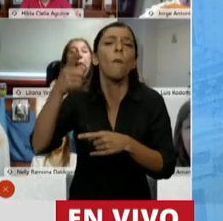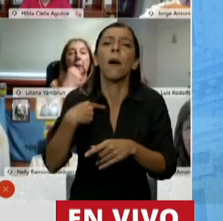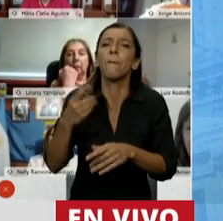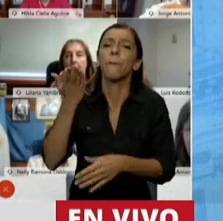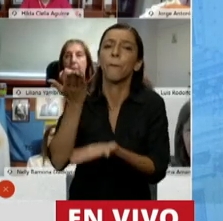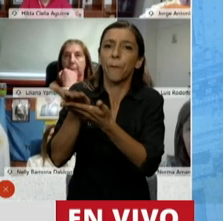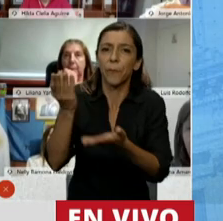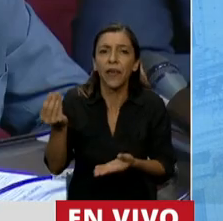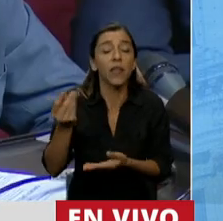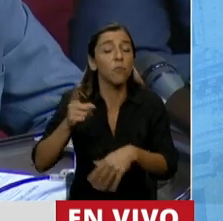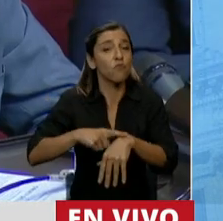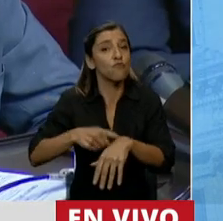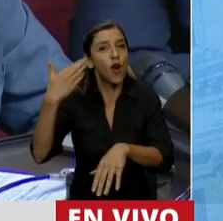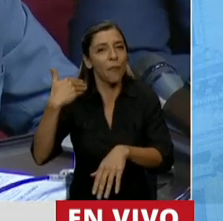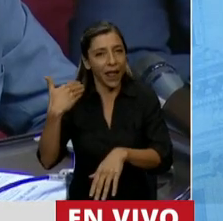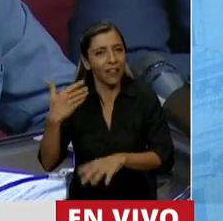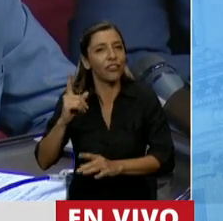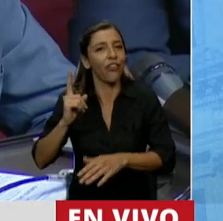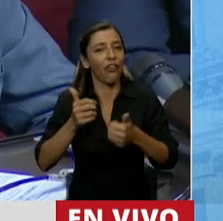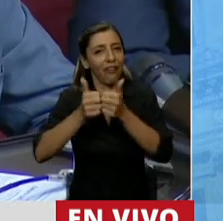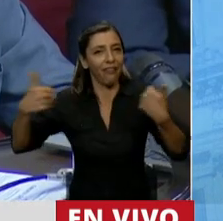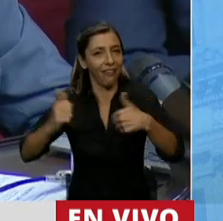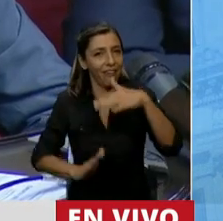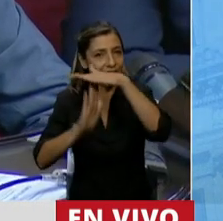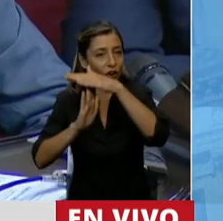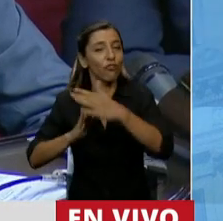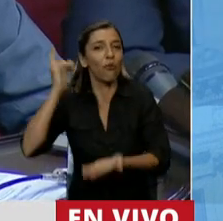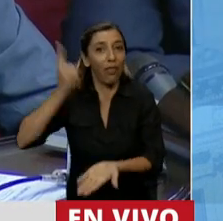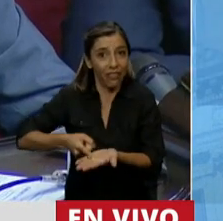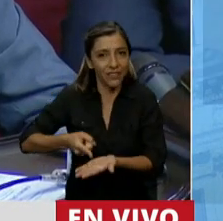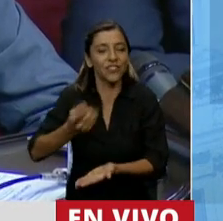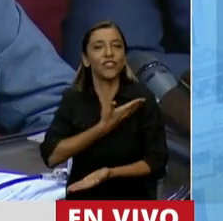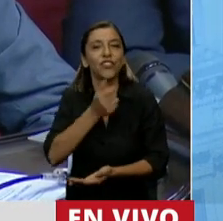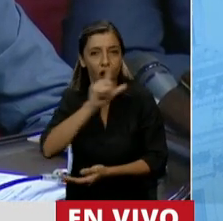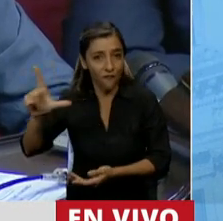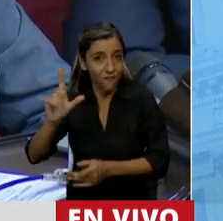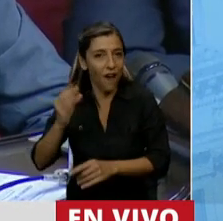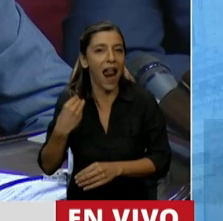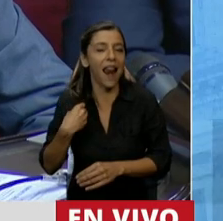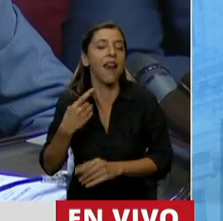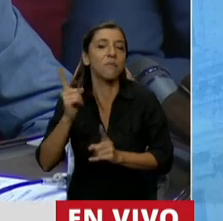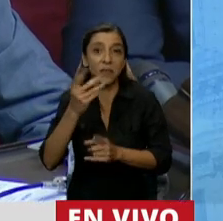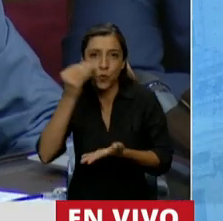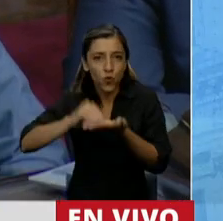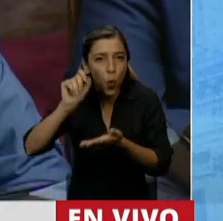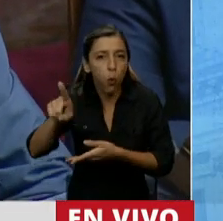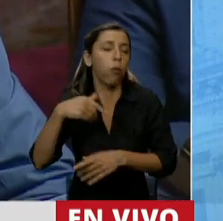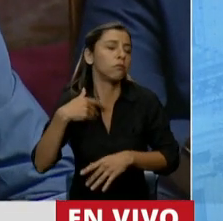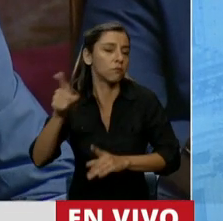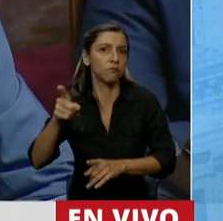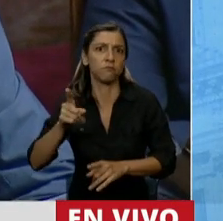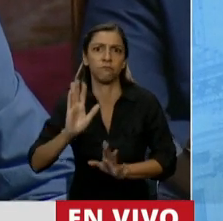jurisprudencia el fallo de la Corte Suprema en el caso FAL de Chubut. Hemos agregado y